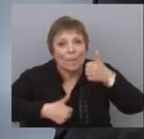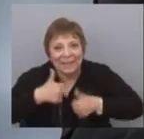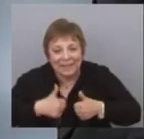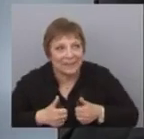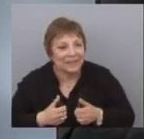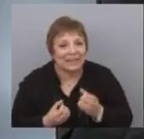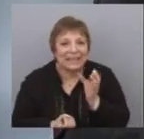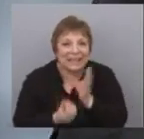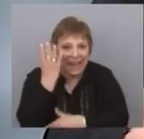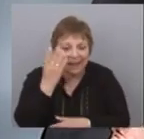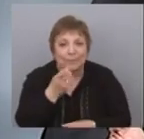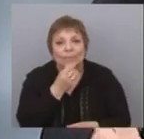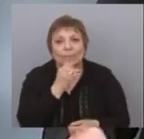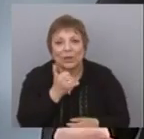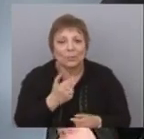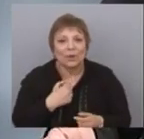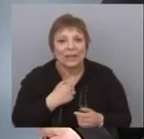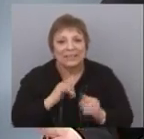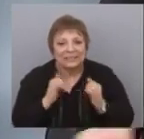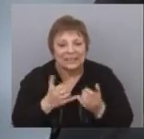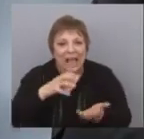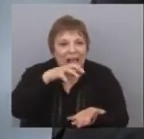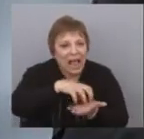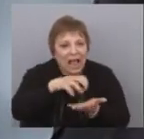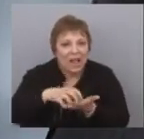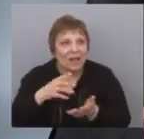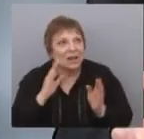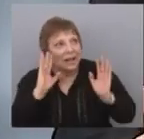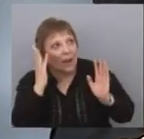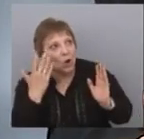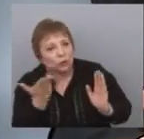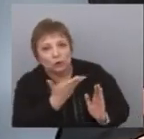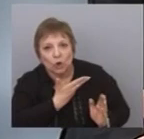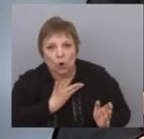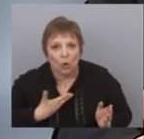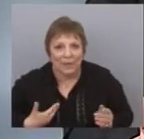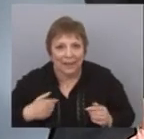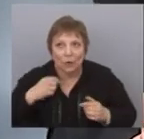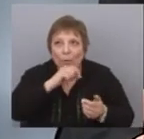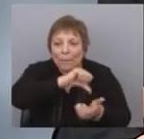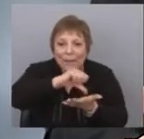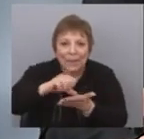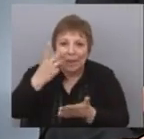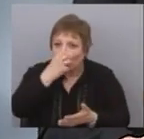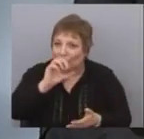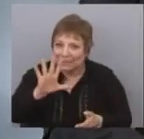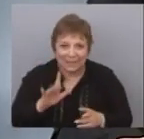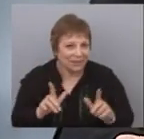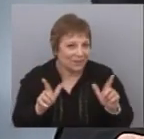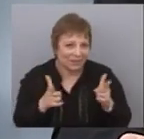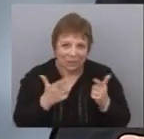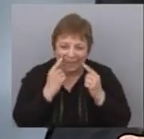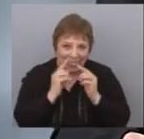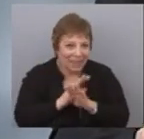Nosotros entendemos que hemos avanzado mucho en la institucionalidad pública. El Estado recibido en el año 2005 no era absolutamente para